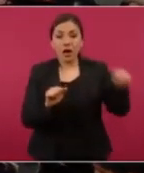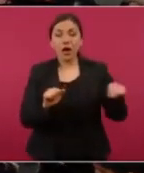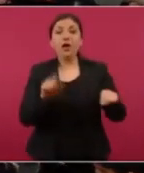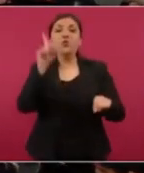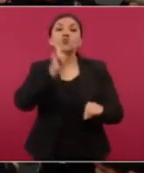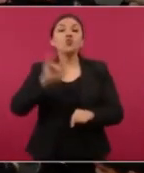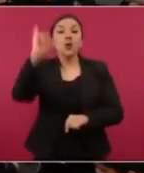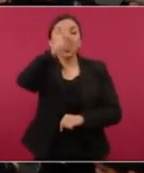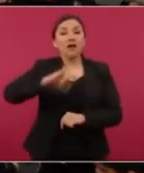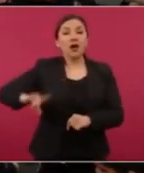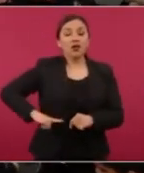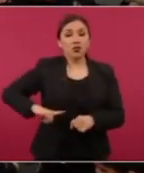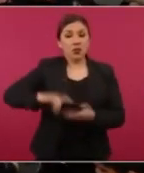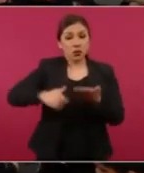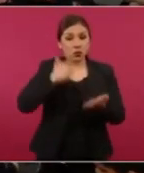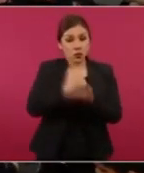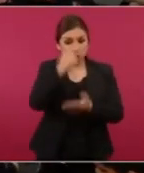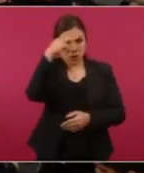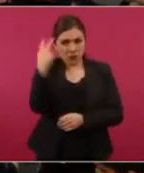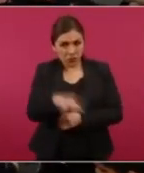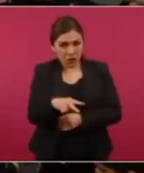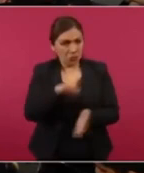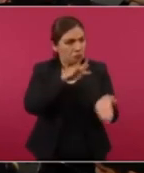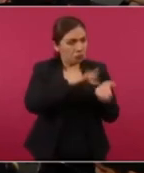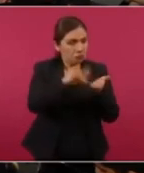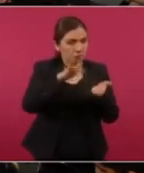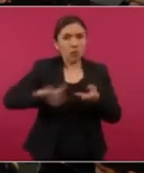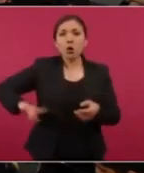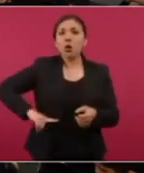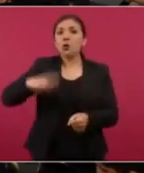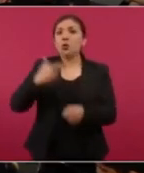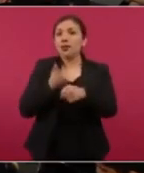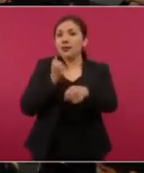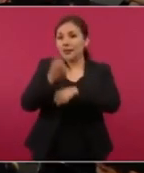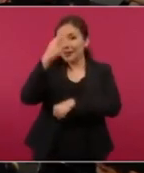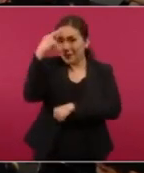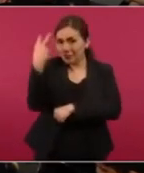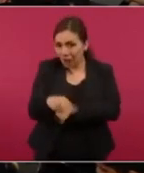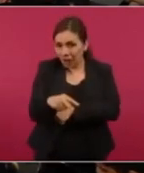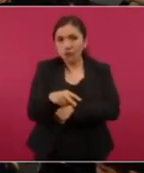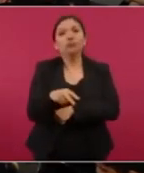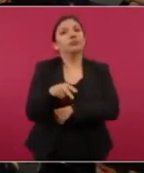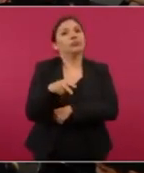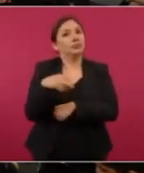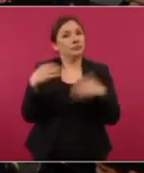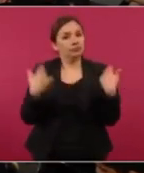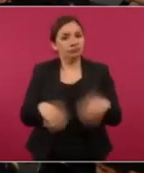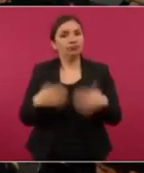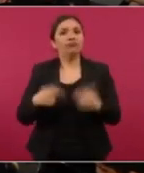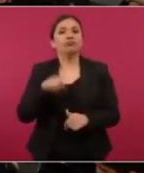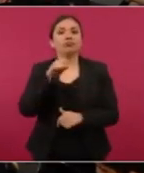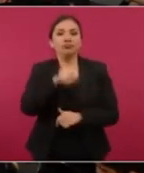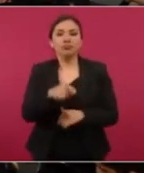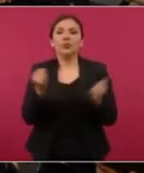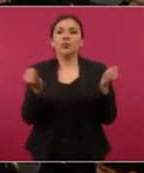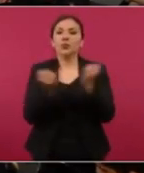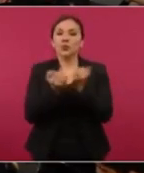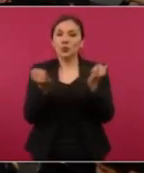la jefa de gobierno de la Ciudad de México, el gobernador del Estado de México que ha